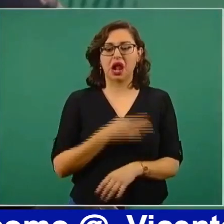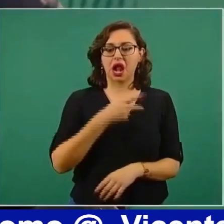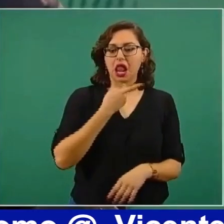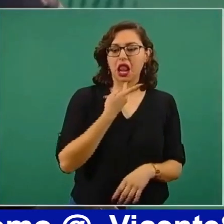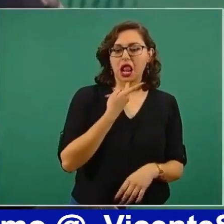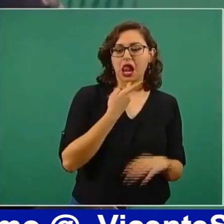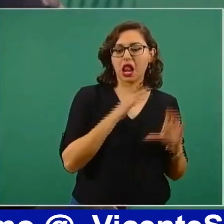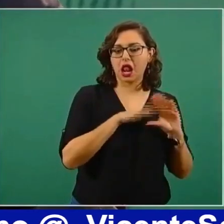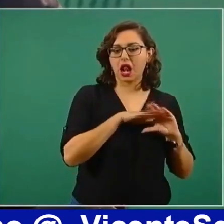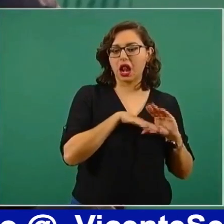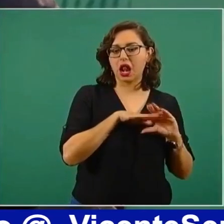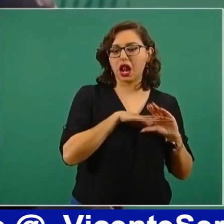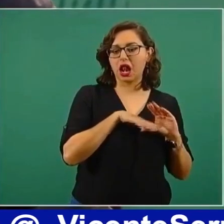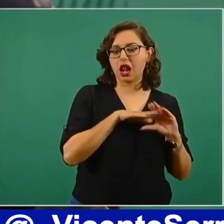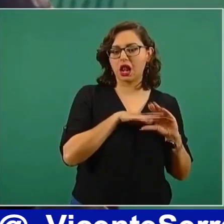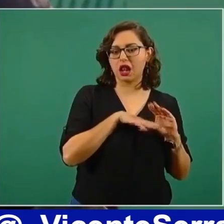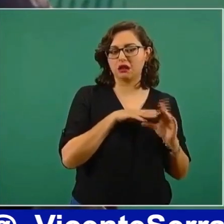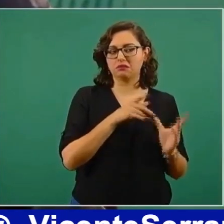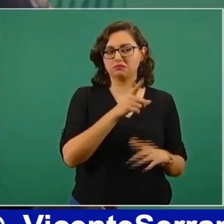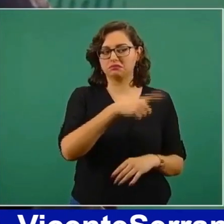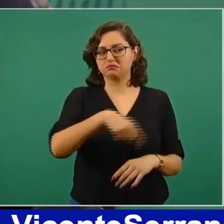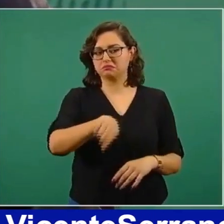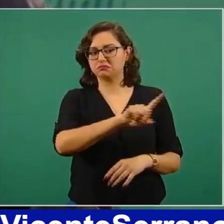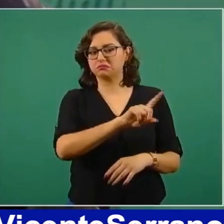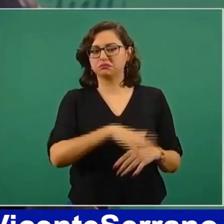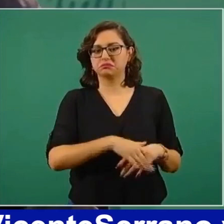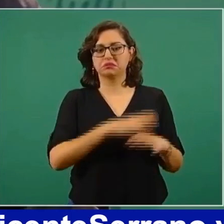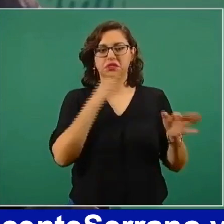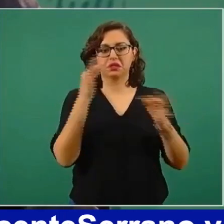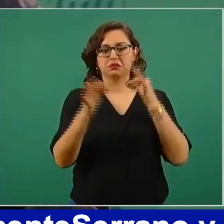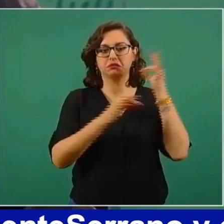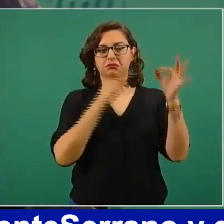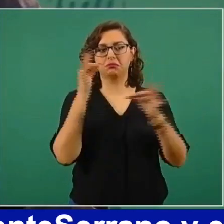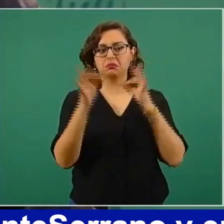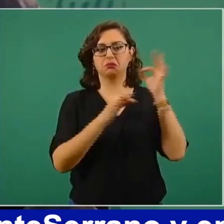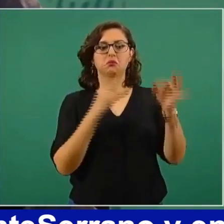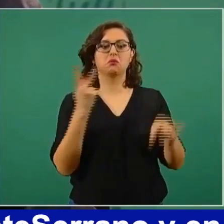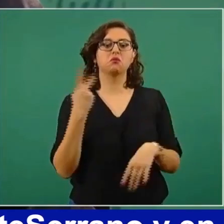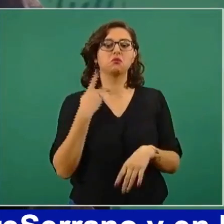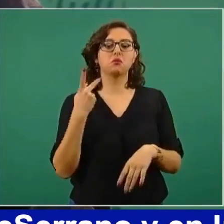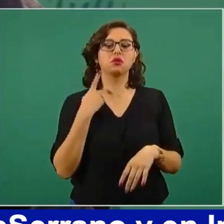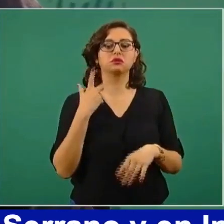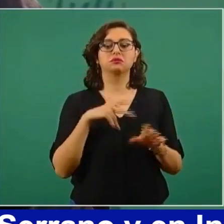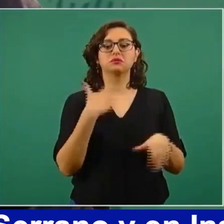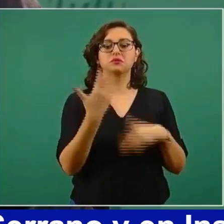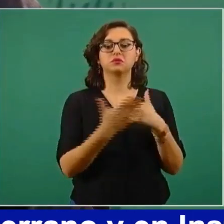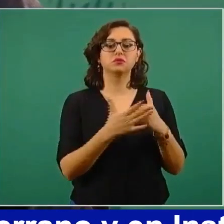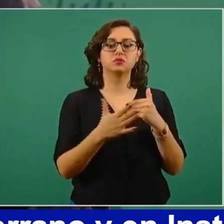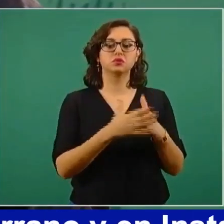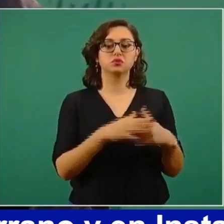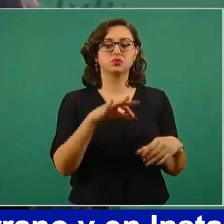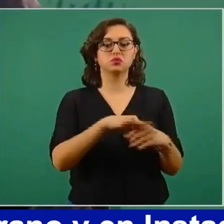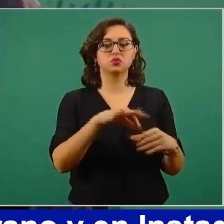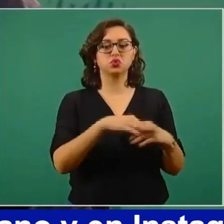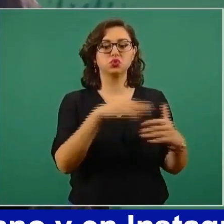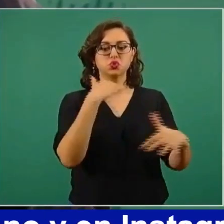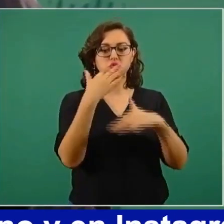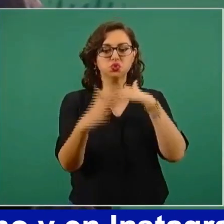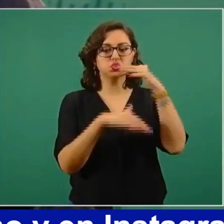garantizar la competencia, es decir, proteger a los particulares.